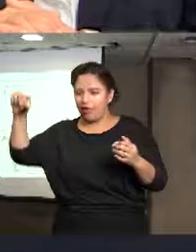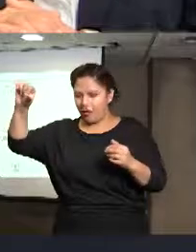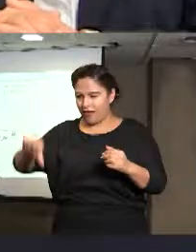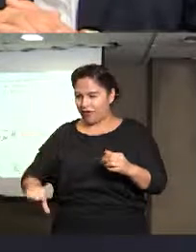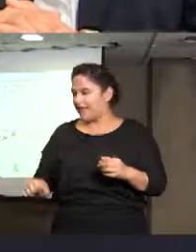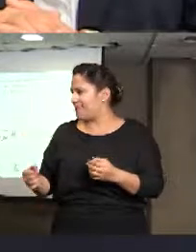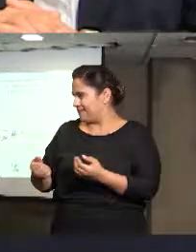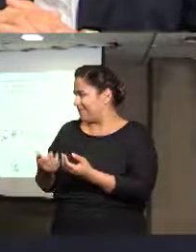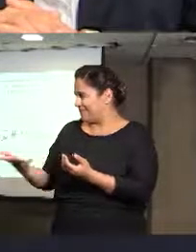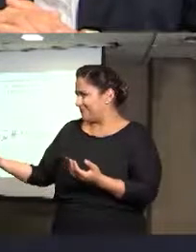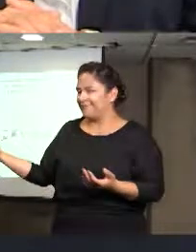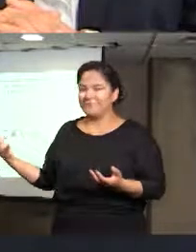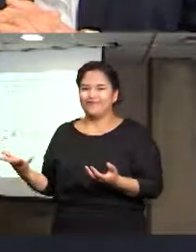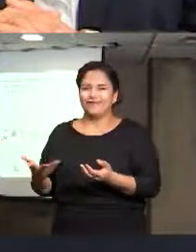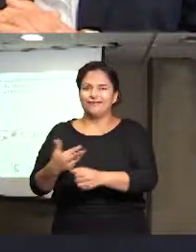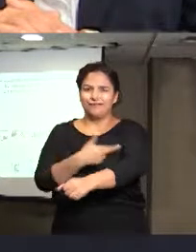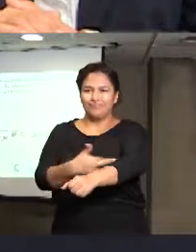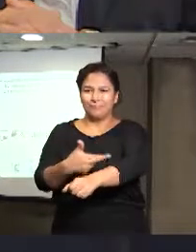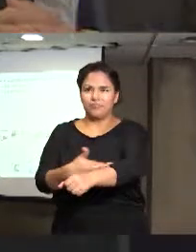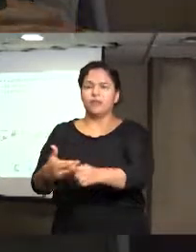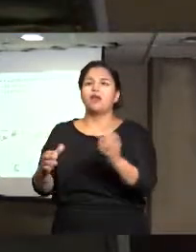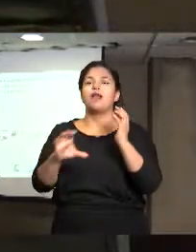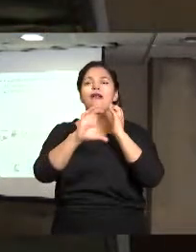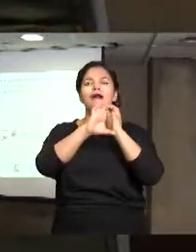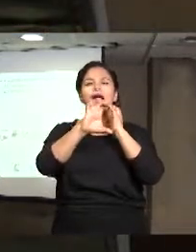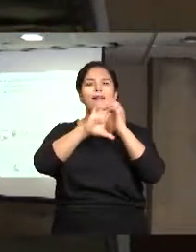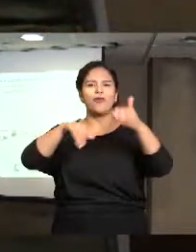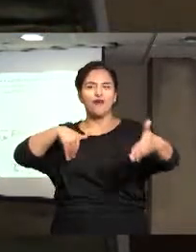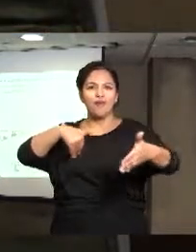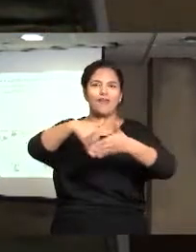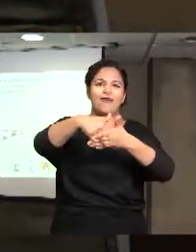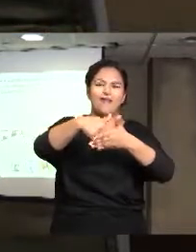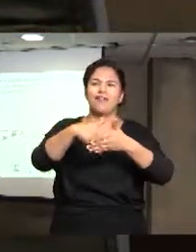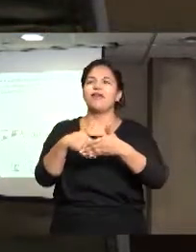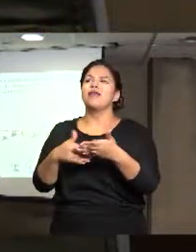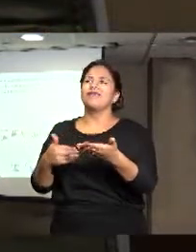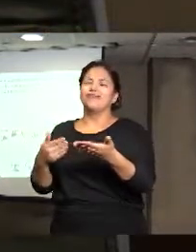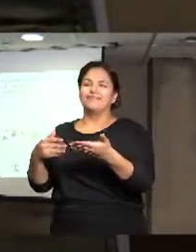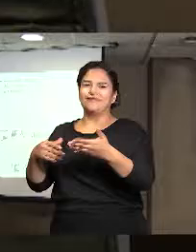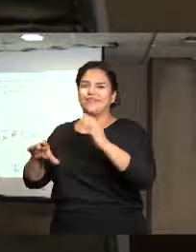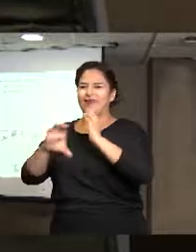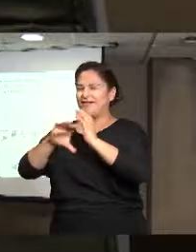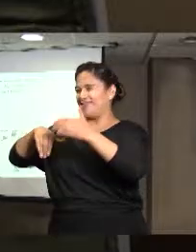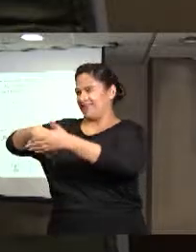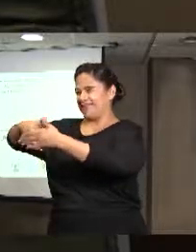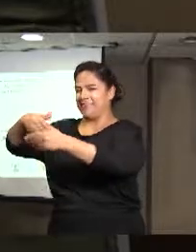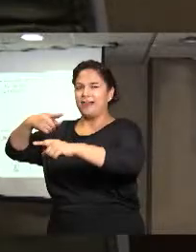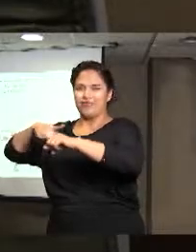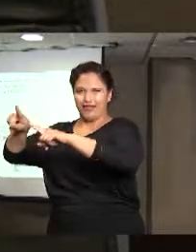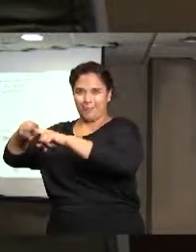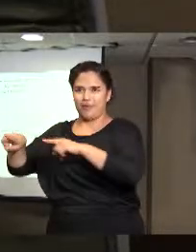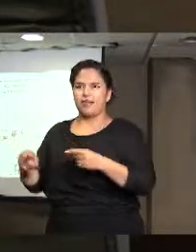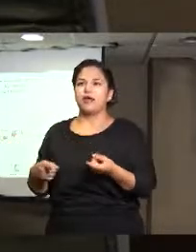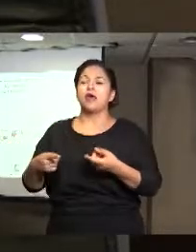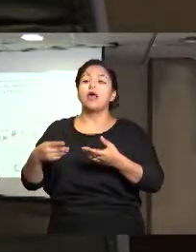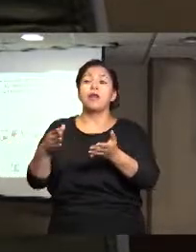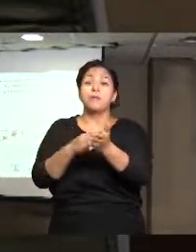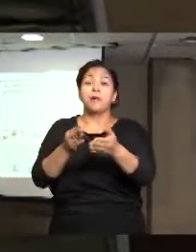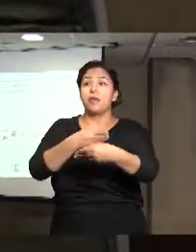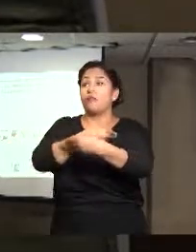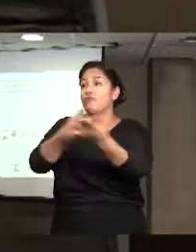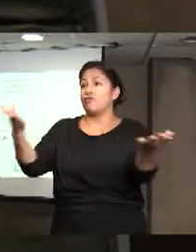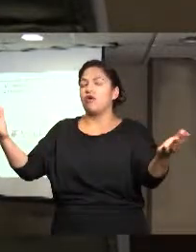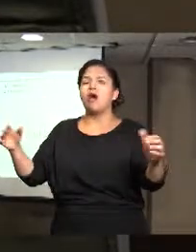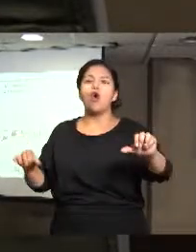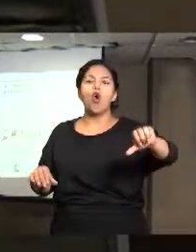en la mesa en centrales de autobuses como La Tapo y Tasqueña, donde vamos a hacer volanteo de materiales en un horario de